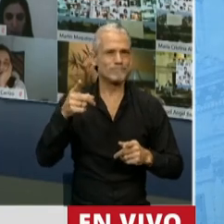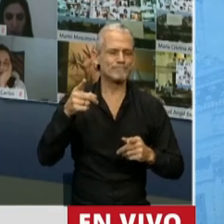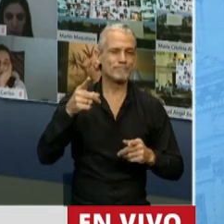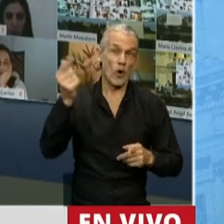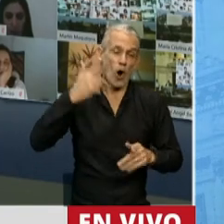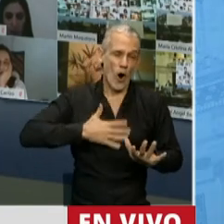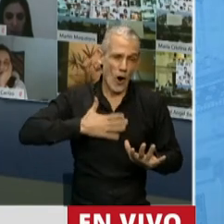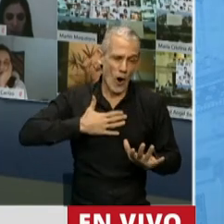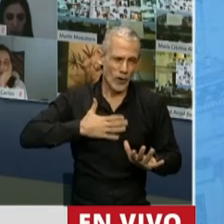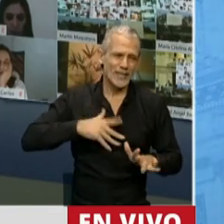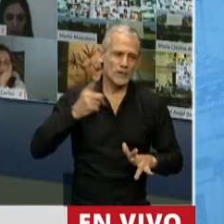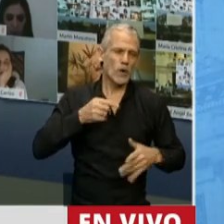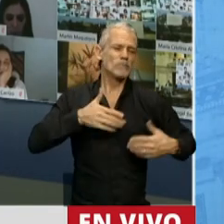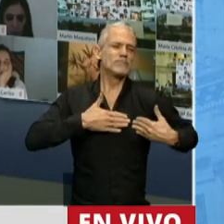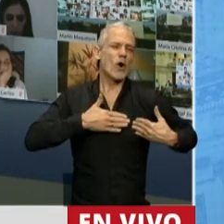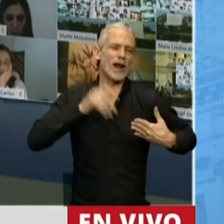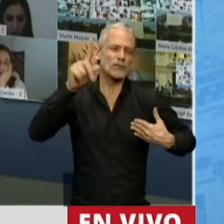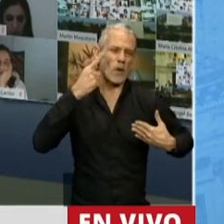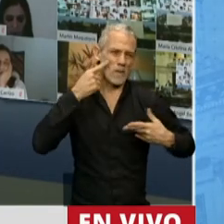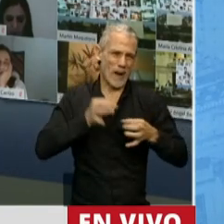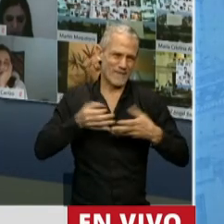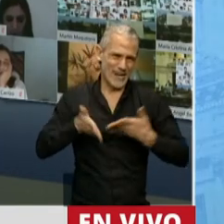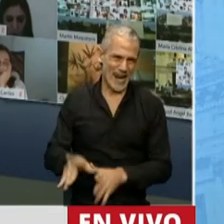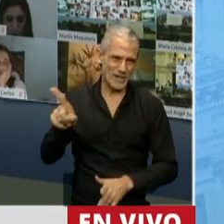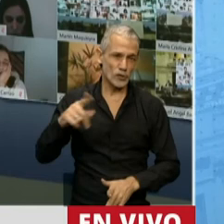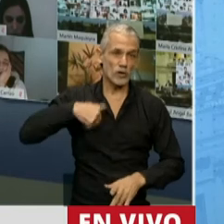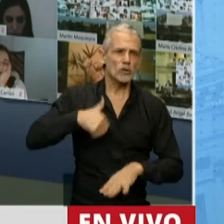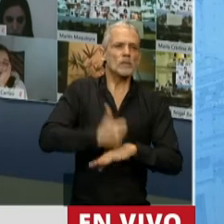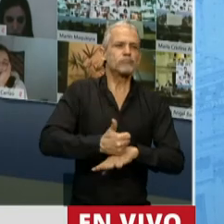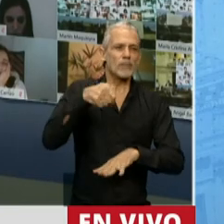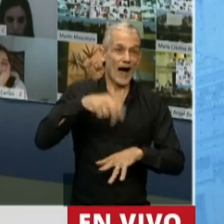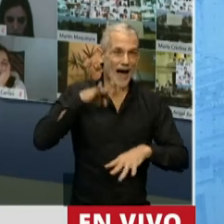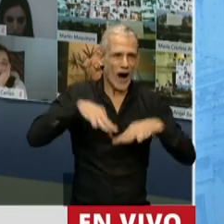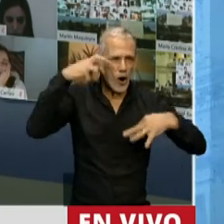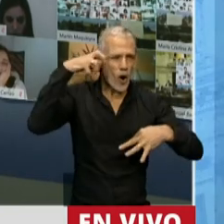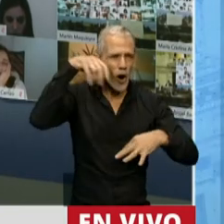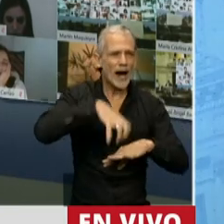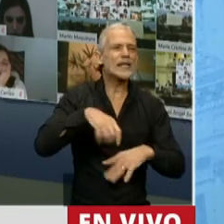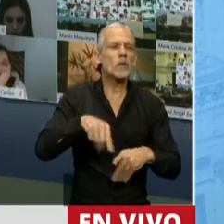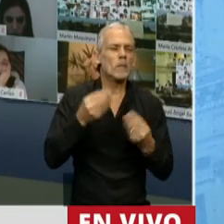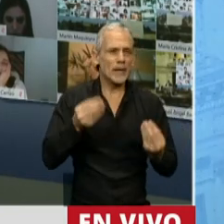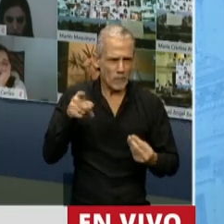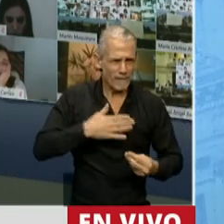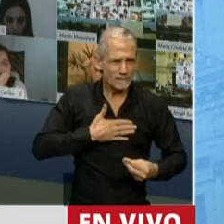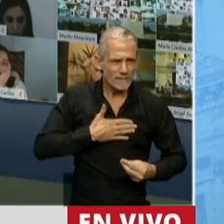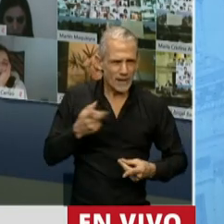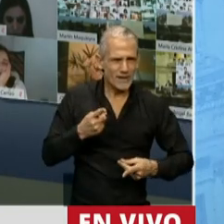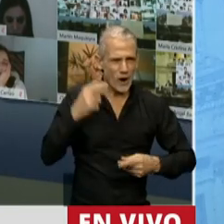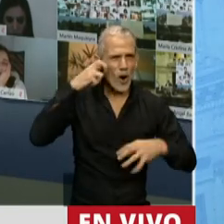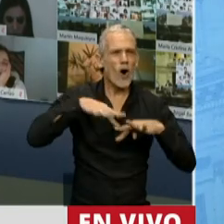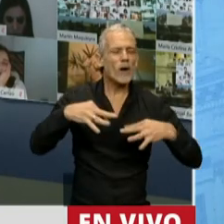se ponga contento tu corazón malvinero porque aquí estamos en el Parlamento de la Argentina que tanto amaste